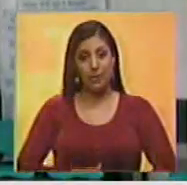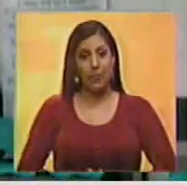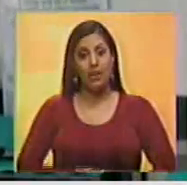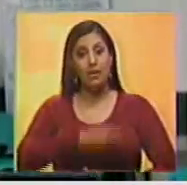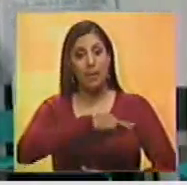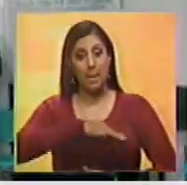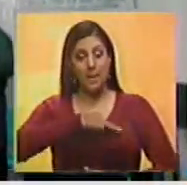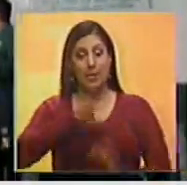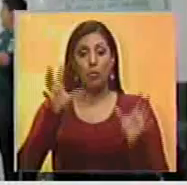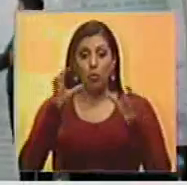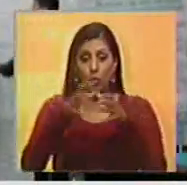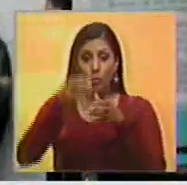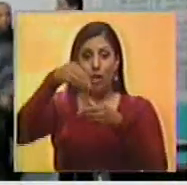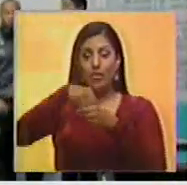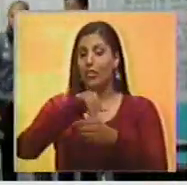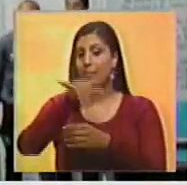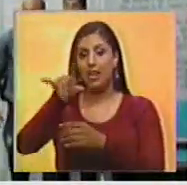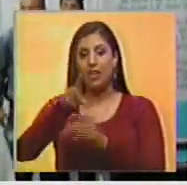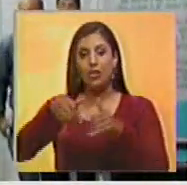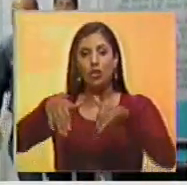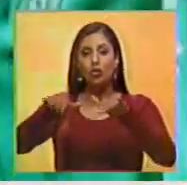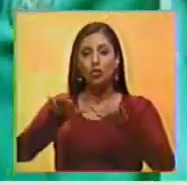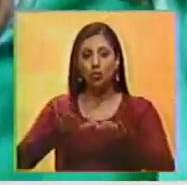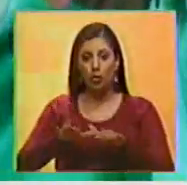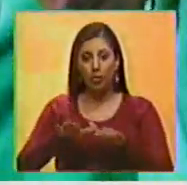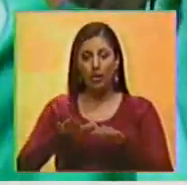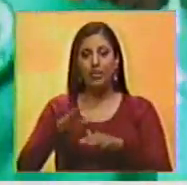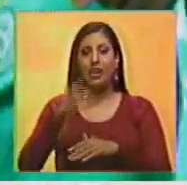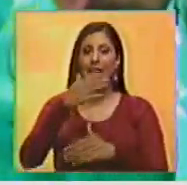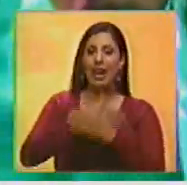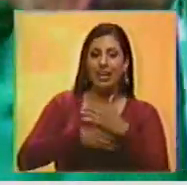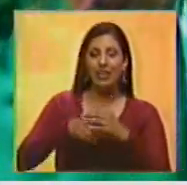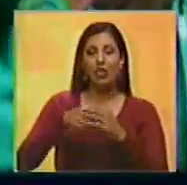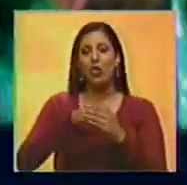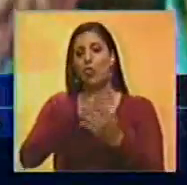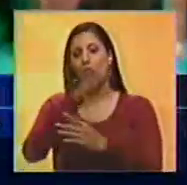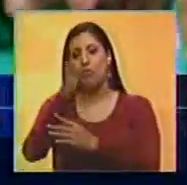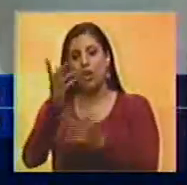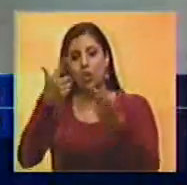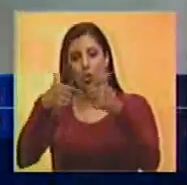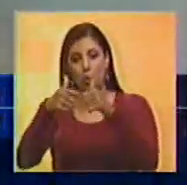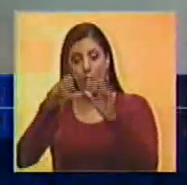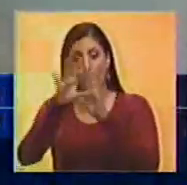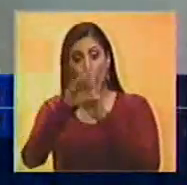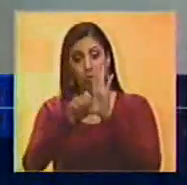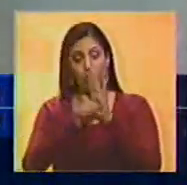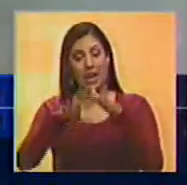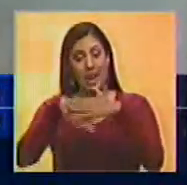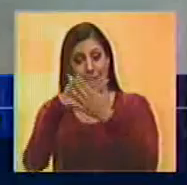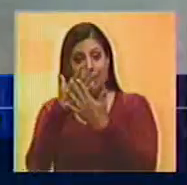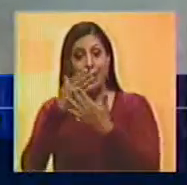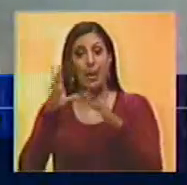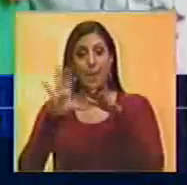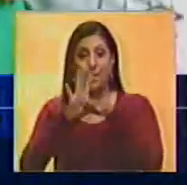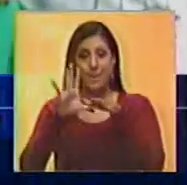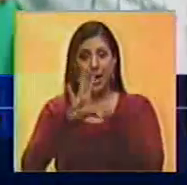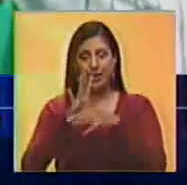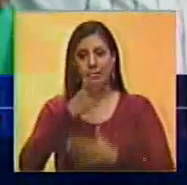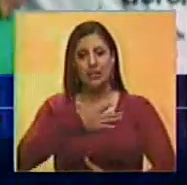Los miembros del plantel que no viajaron por estar suspendidos o lesionados arribaron a la sede del club en la mañana del martes